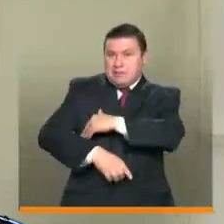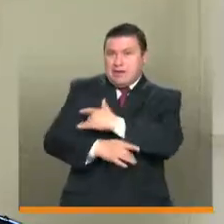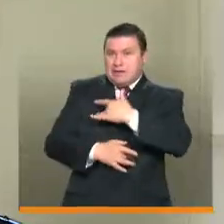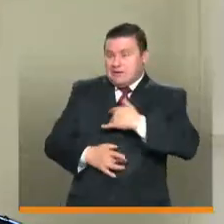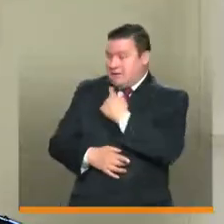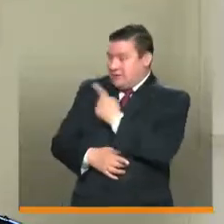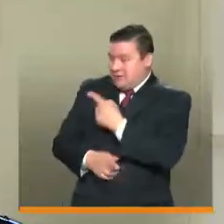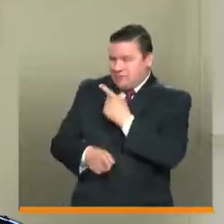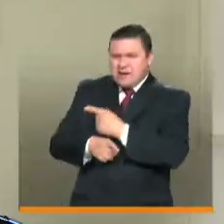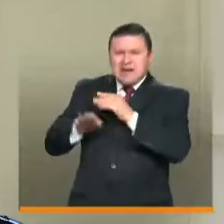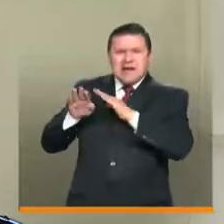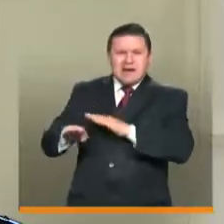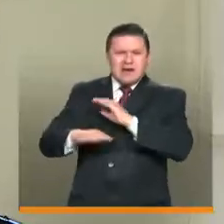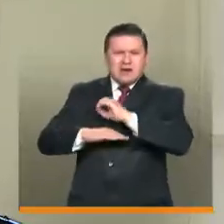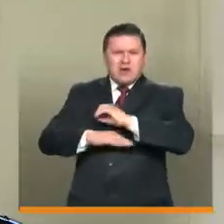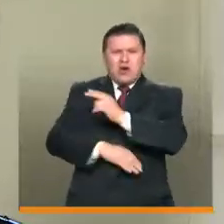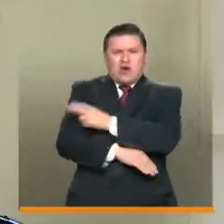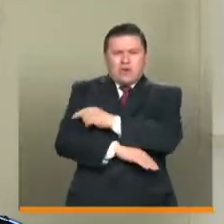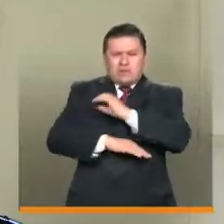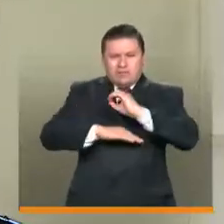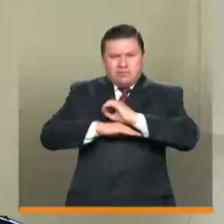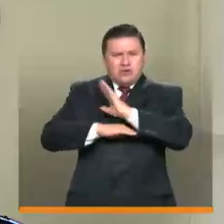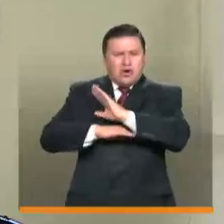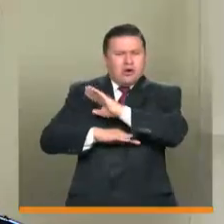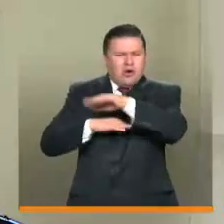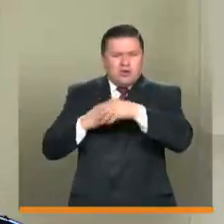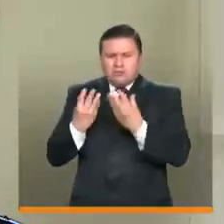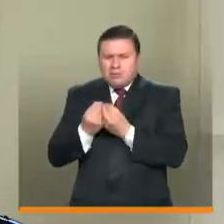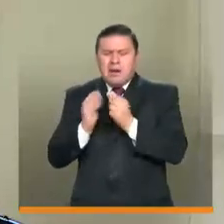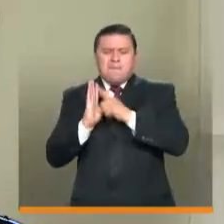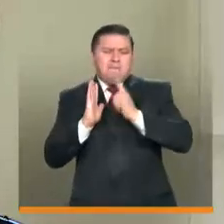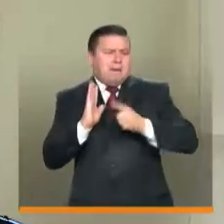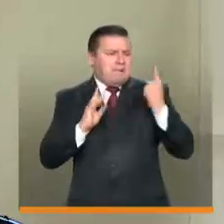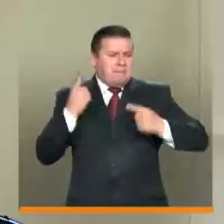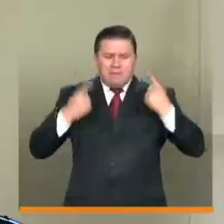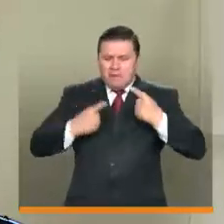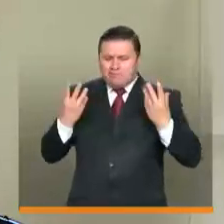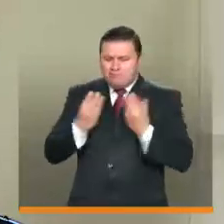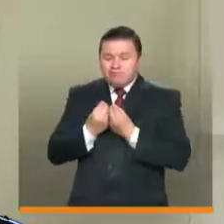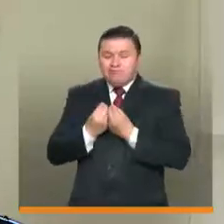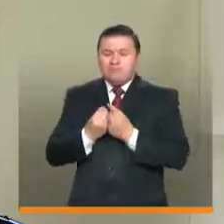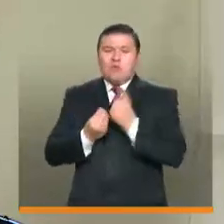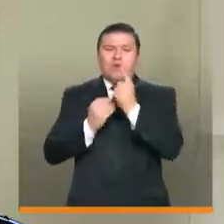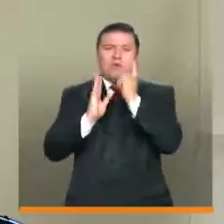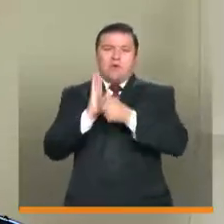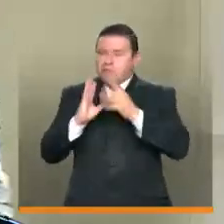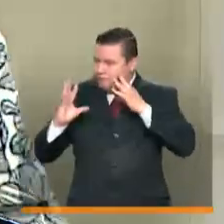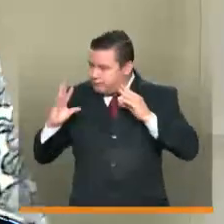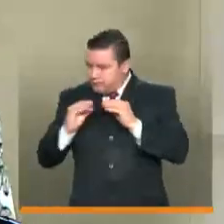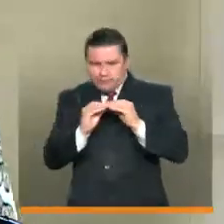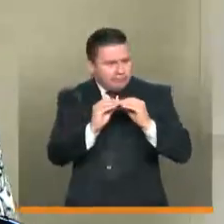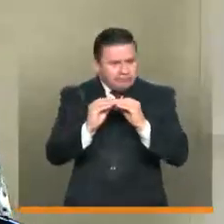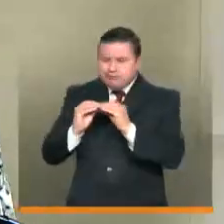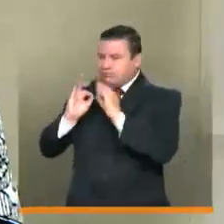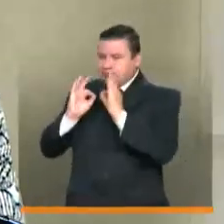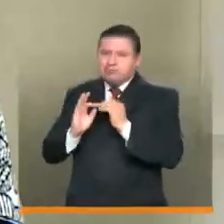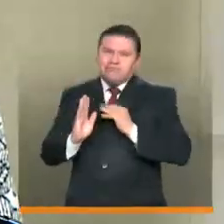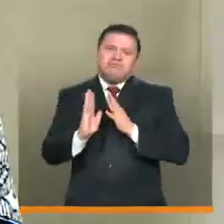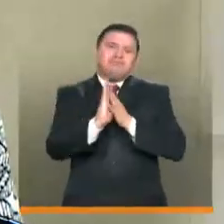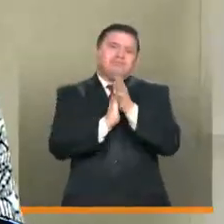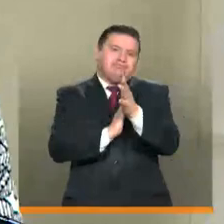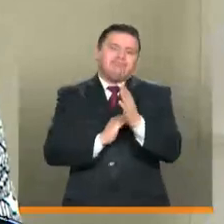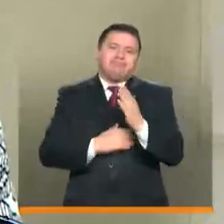de Salud y los representantes del Comité Científico, todas estas medidas son tomadas en conjunto con ellos y como voy a mencionar ahora,